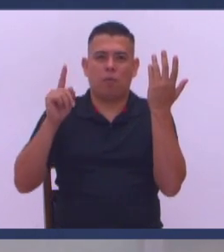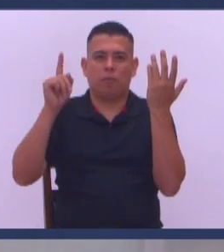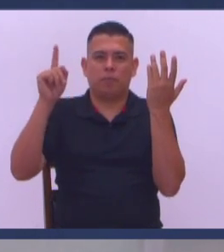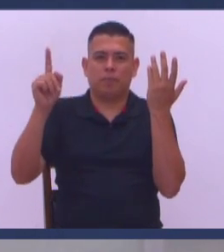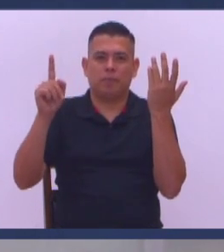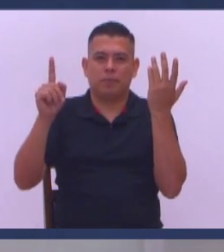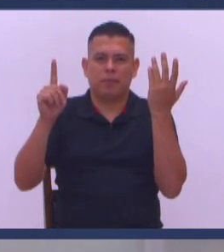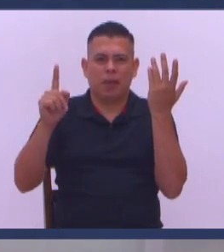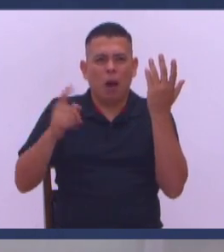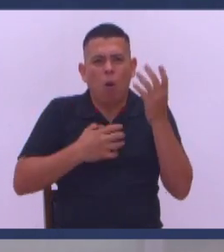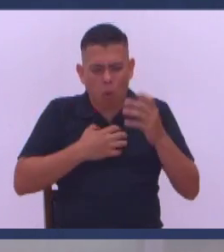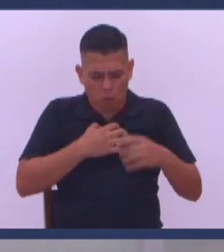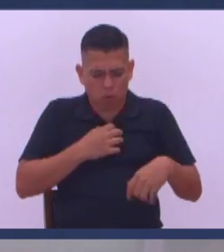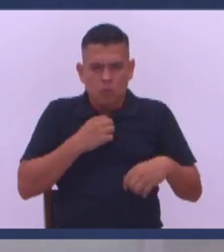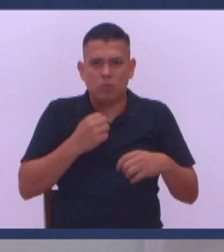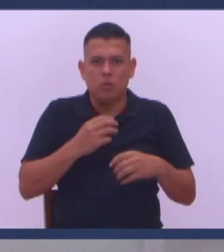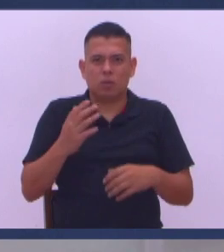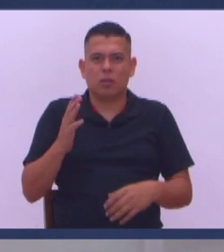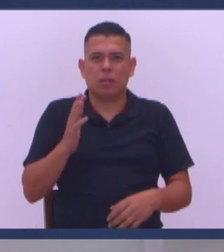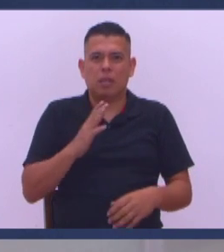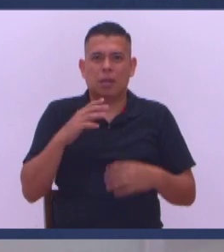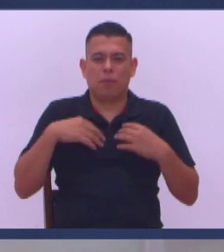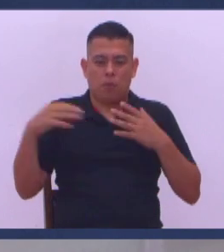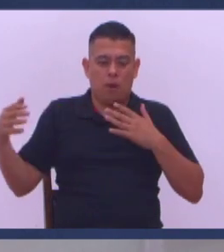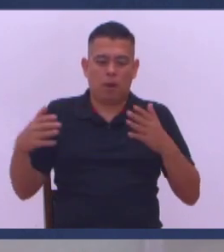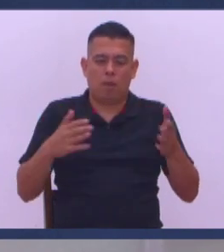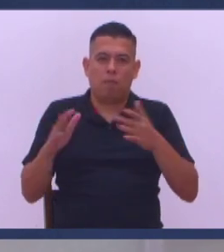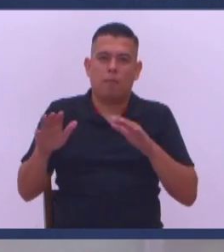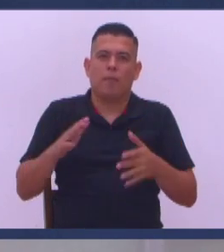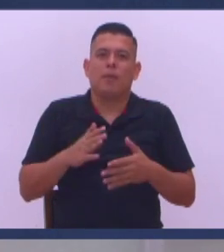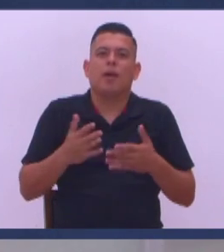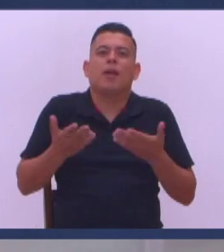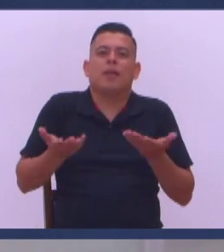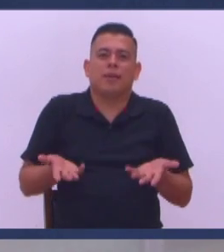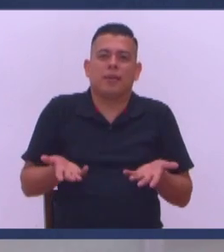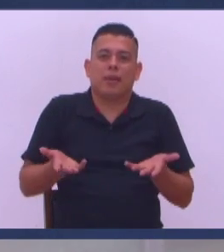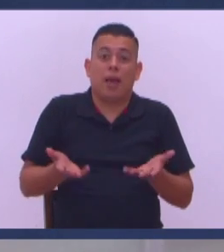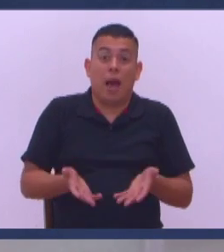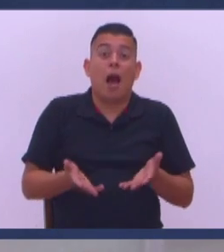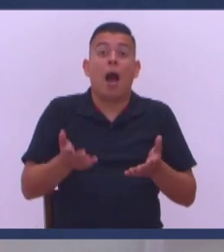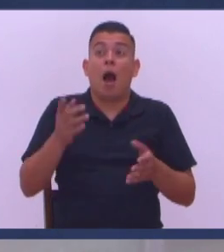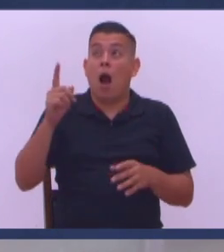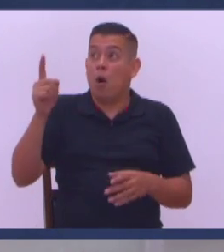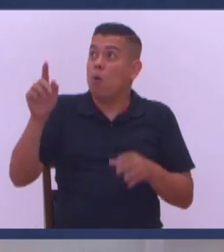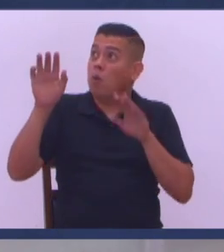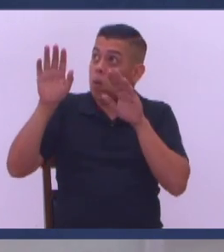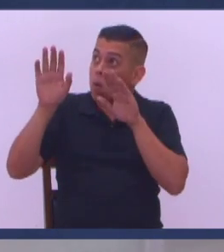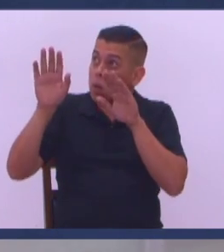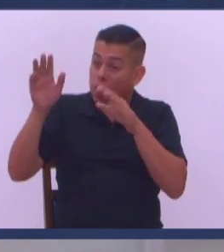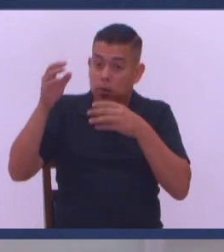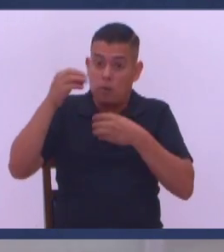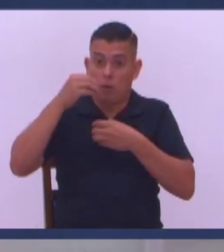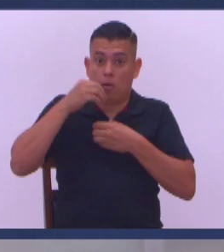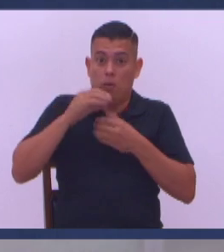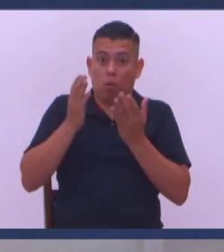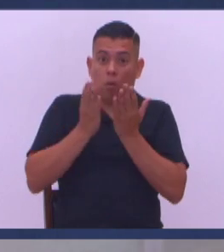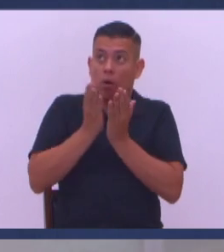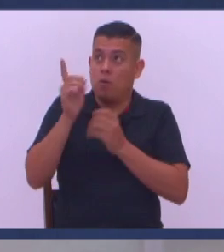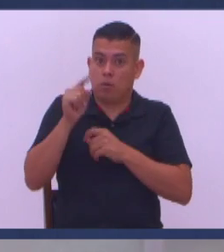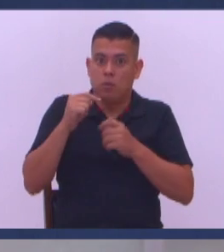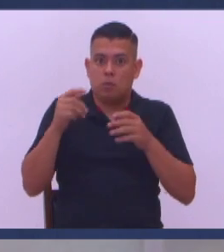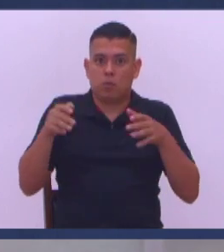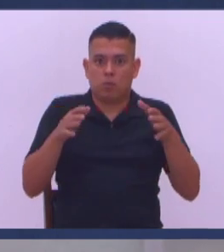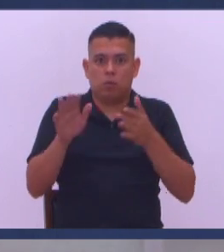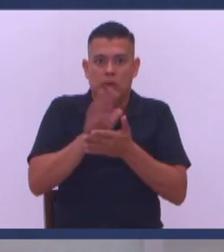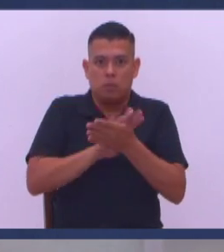¿Con qué puede limpiar El joven su camino? Con guardar su palabra Entonces cuando Dios Está